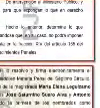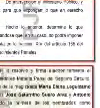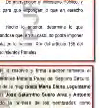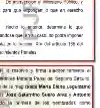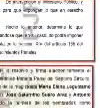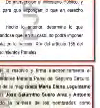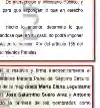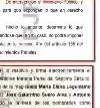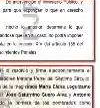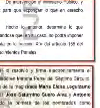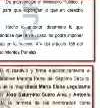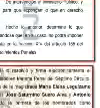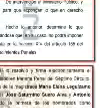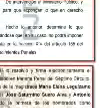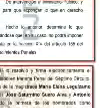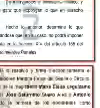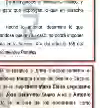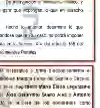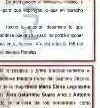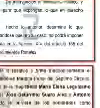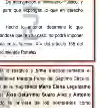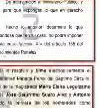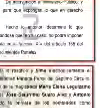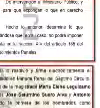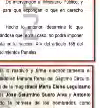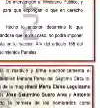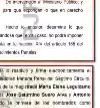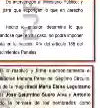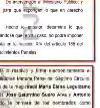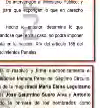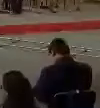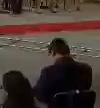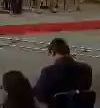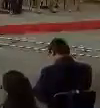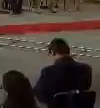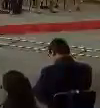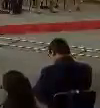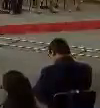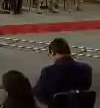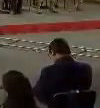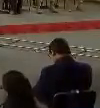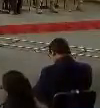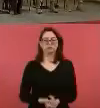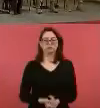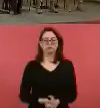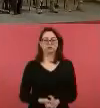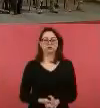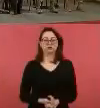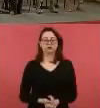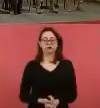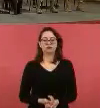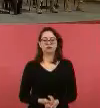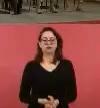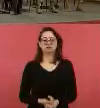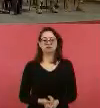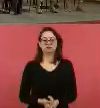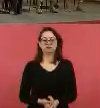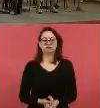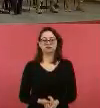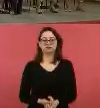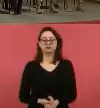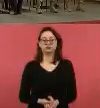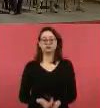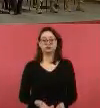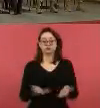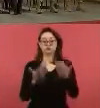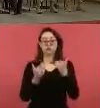vulnera los derechos humanos del detenido. Adelante. Relacionado con dos personas acusadas de